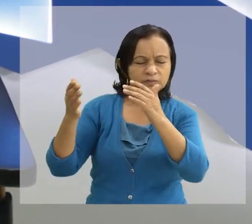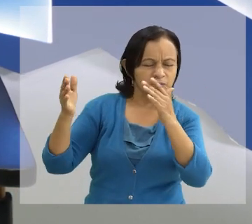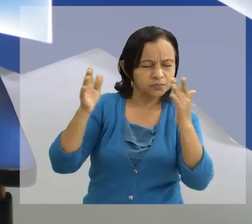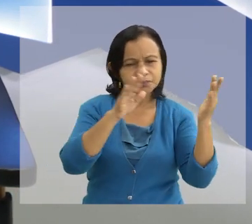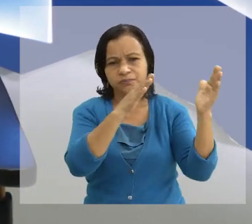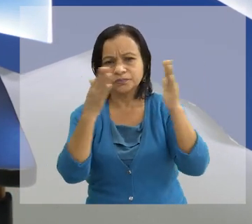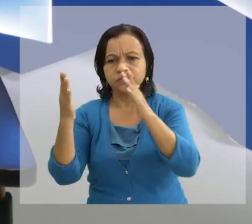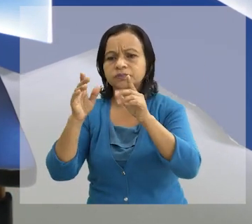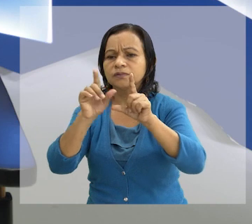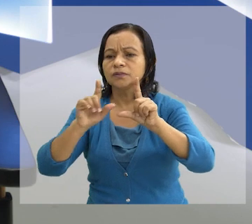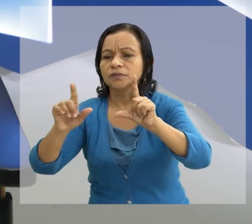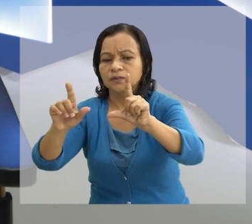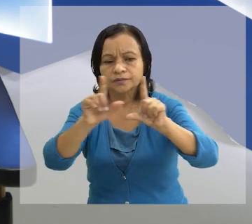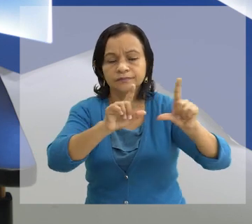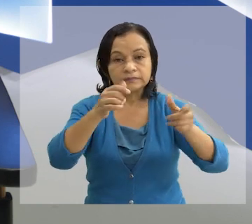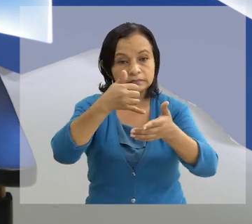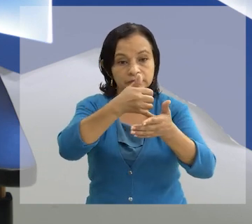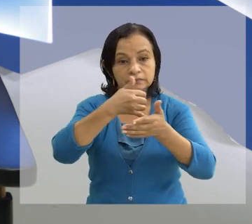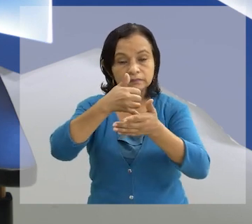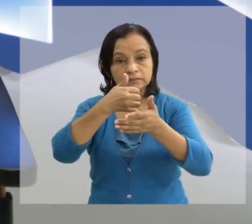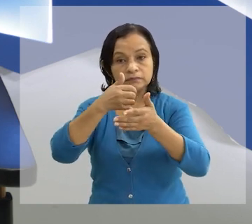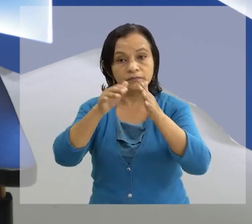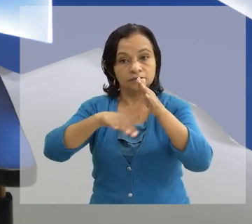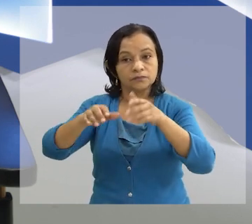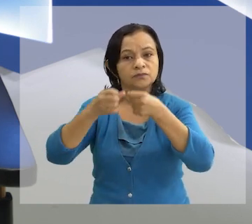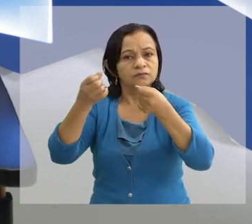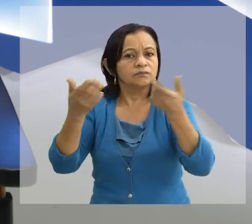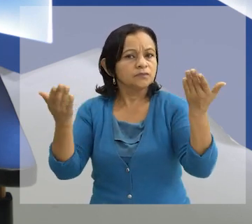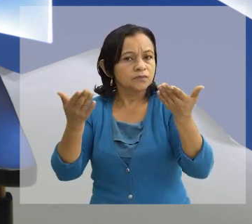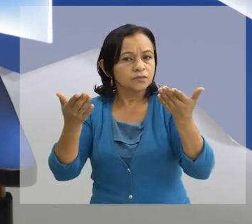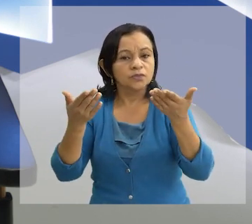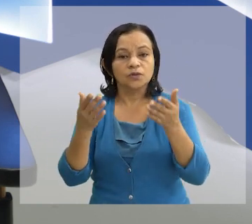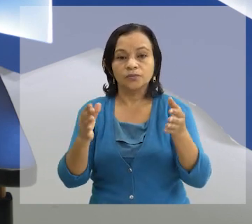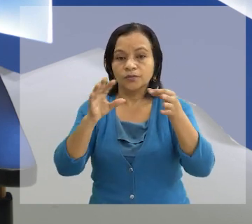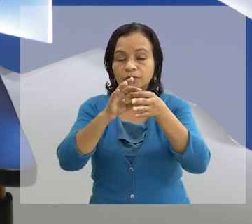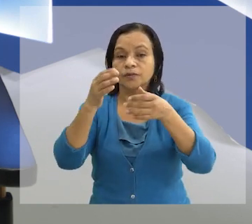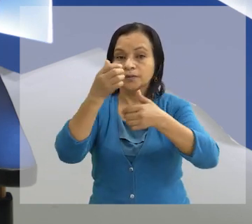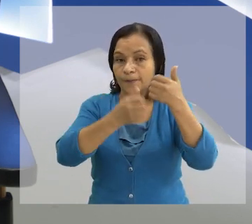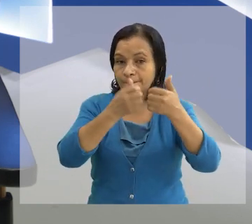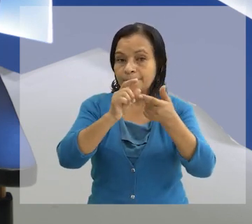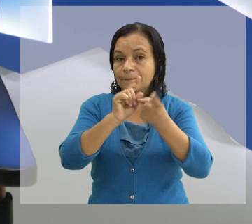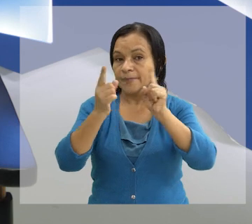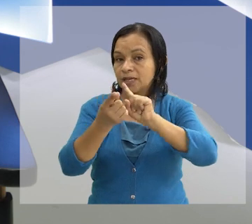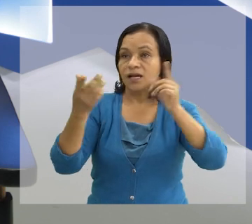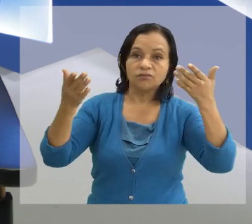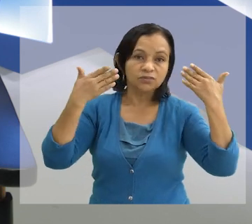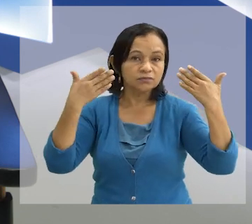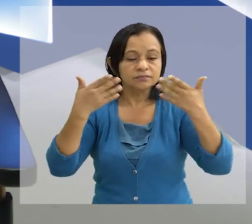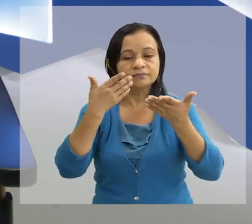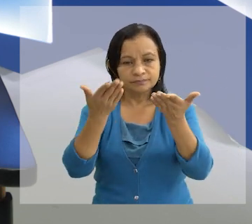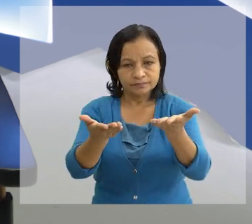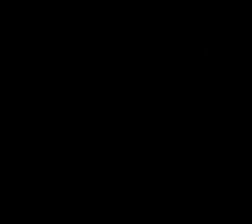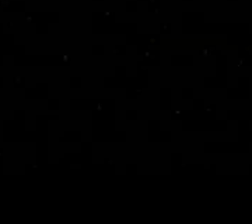vientos Zonas vulnerables con incremento en intensidad y amplitud Como parte de los efectos del cambio climático